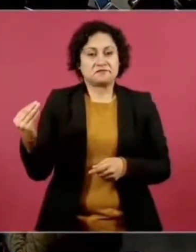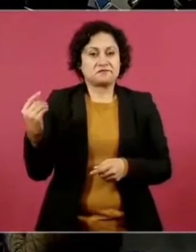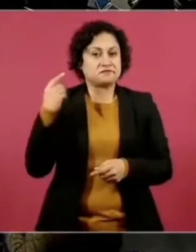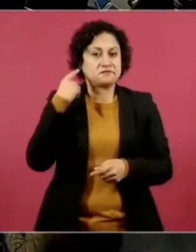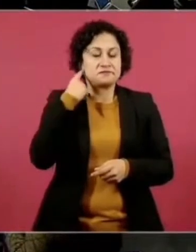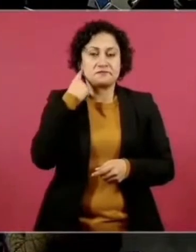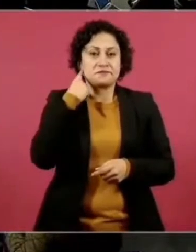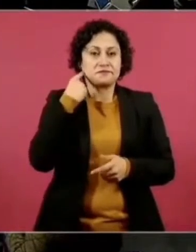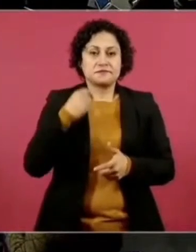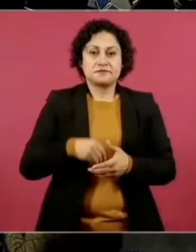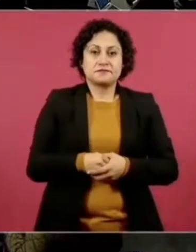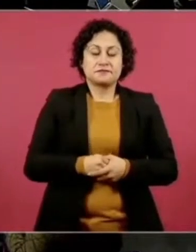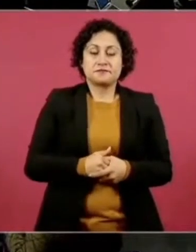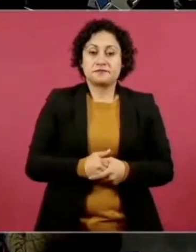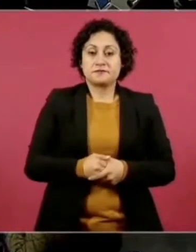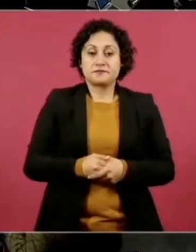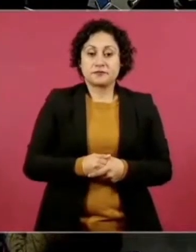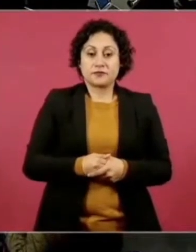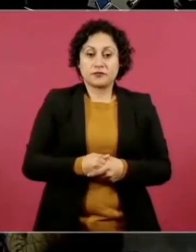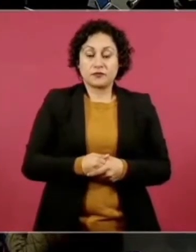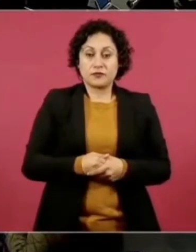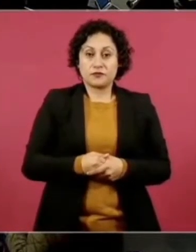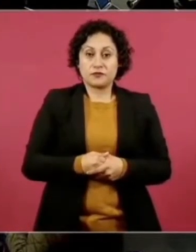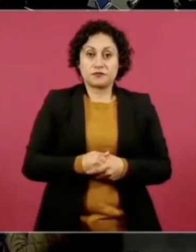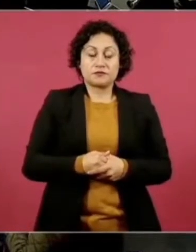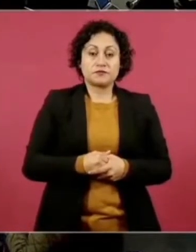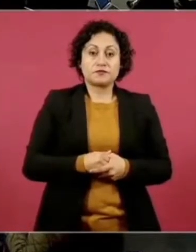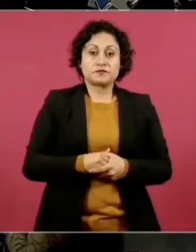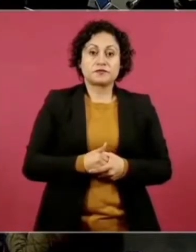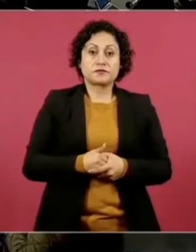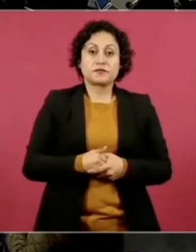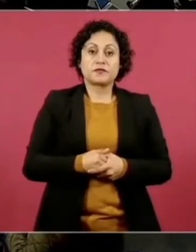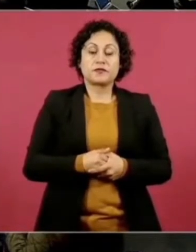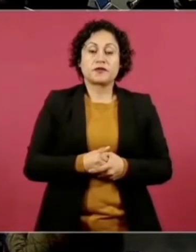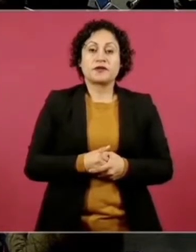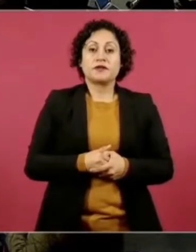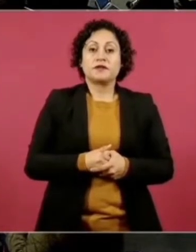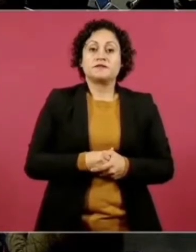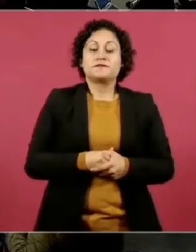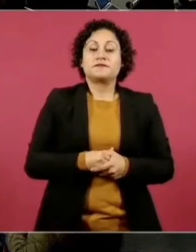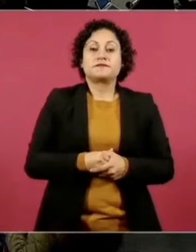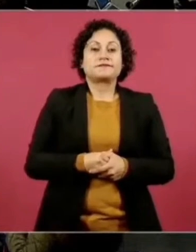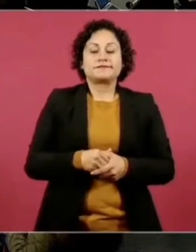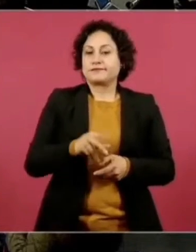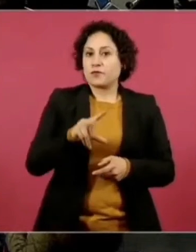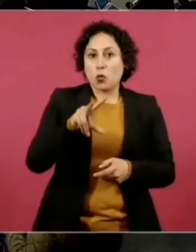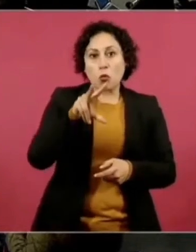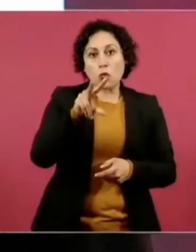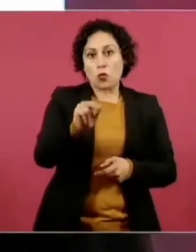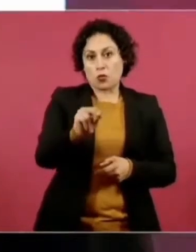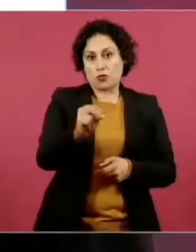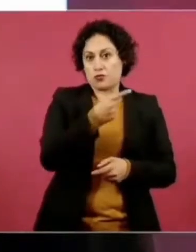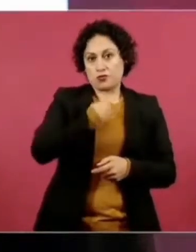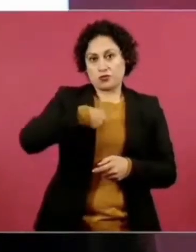no habrá otros por ahí, está muy grande el gobierno. No, pero no, es que no lo permitimos,